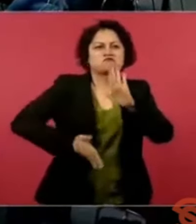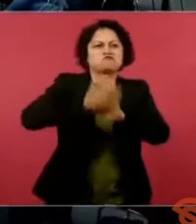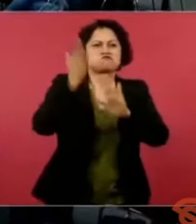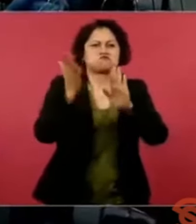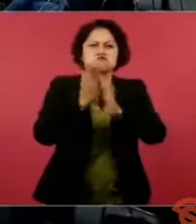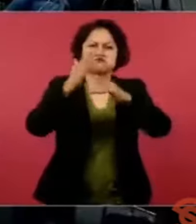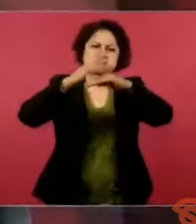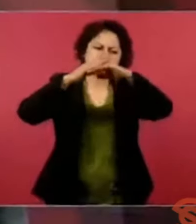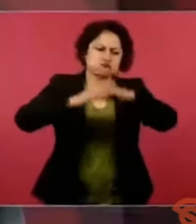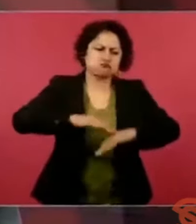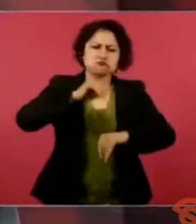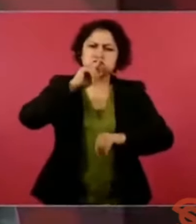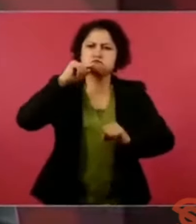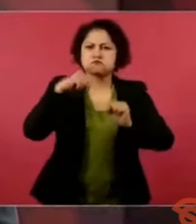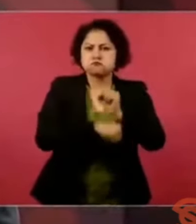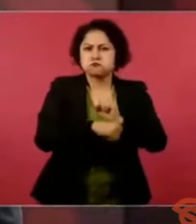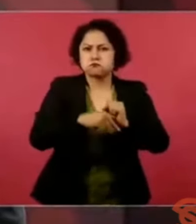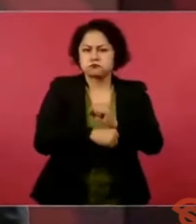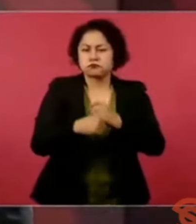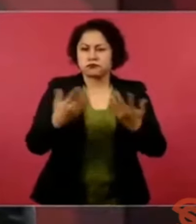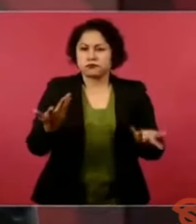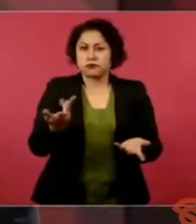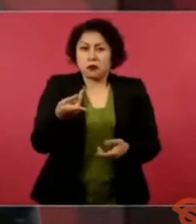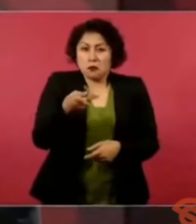se heredó de generación en generación